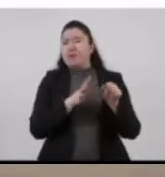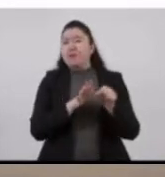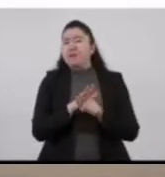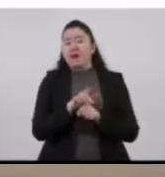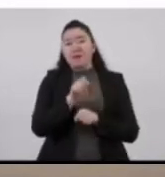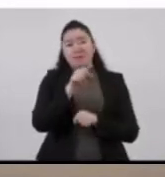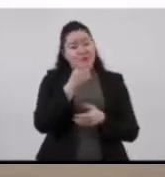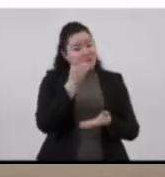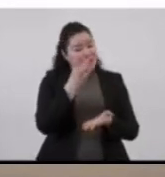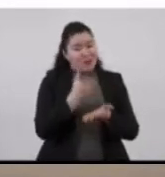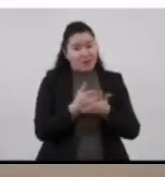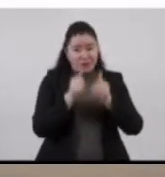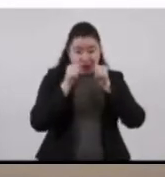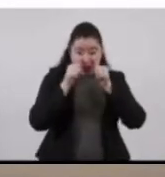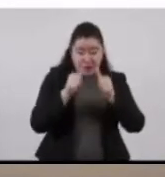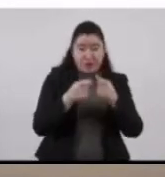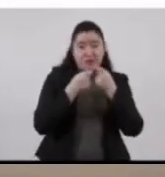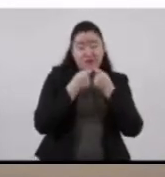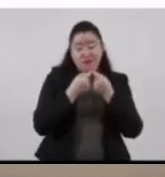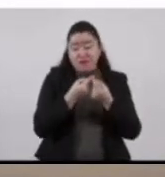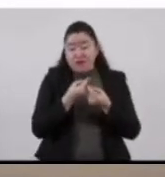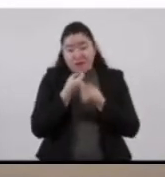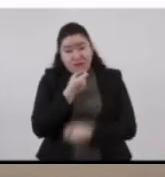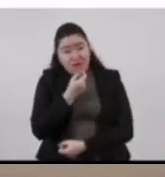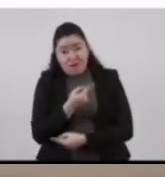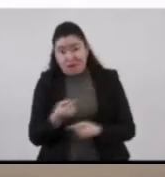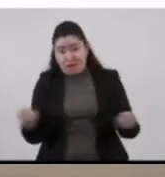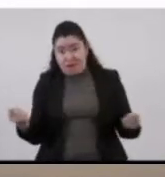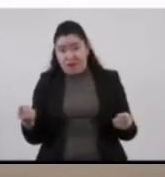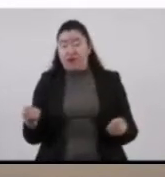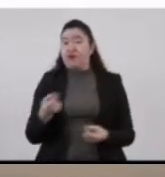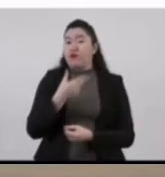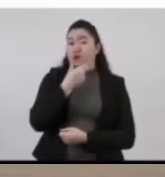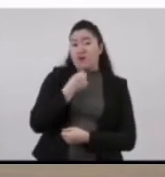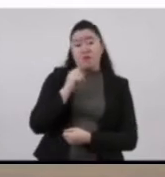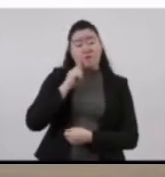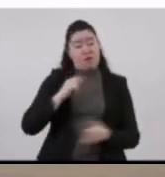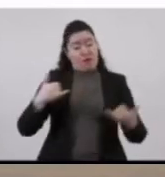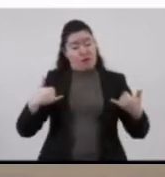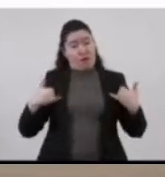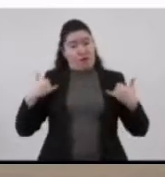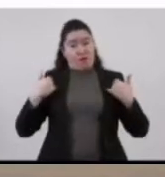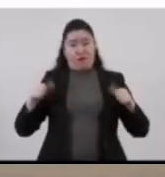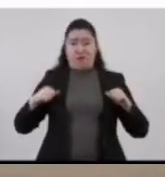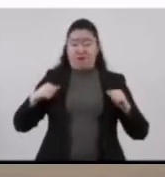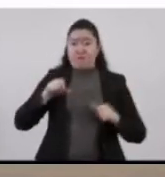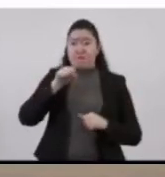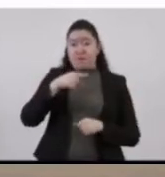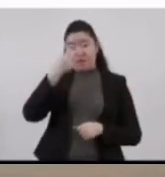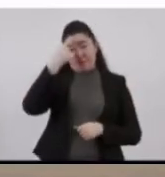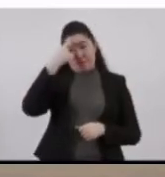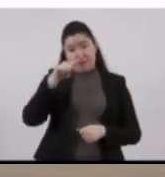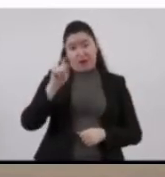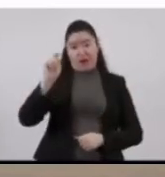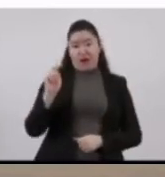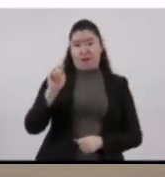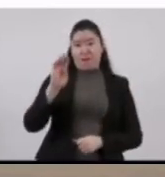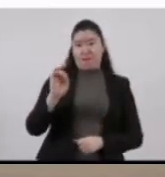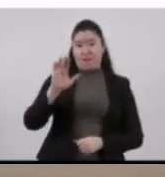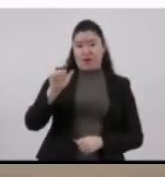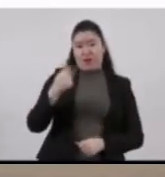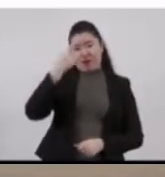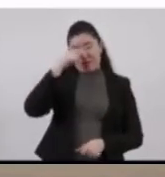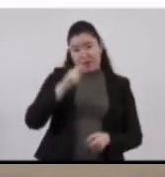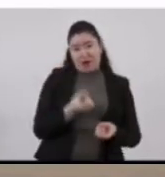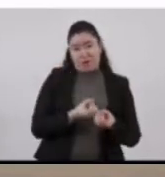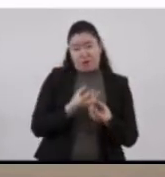en niñas, niños y adolescentes para que se pueda generar una beca de manutención y está determinada en función